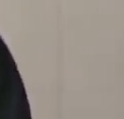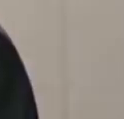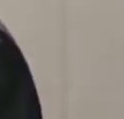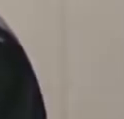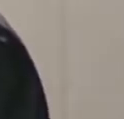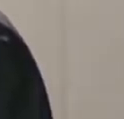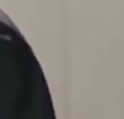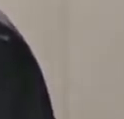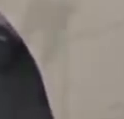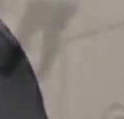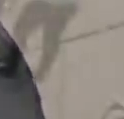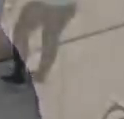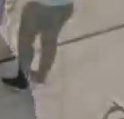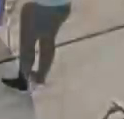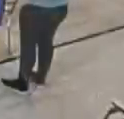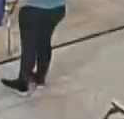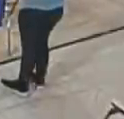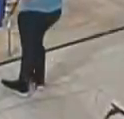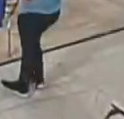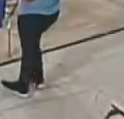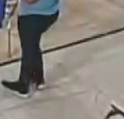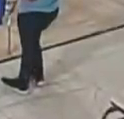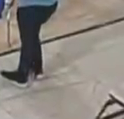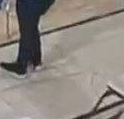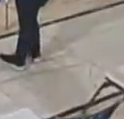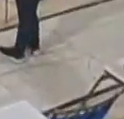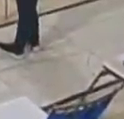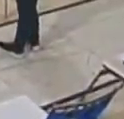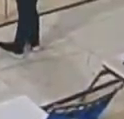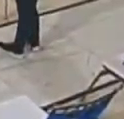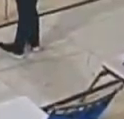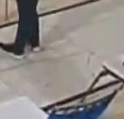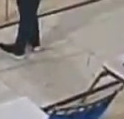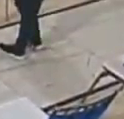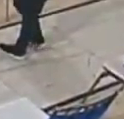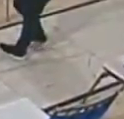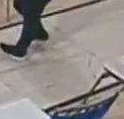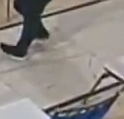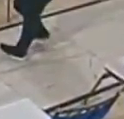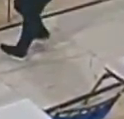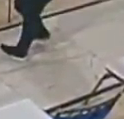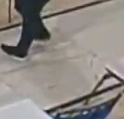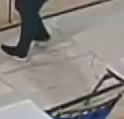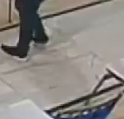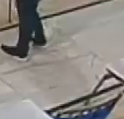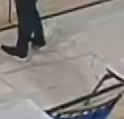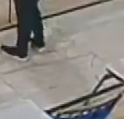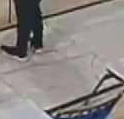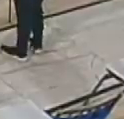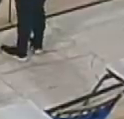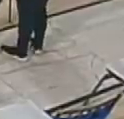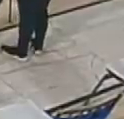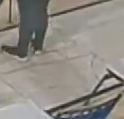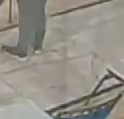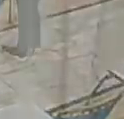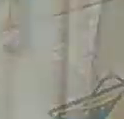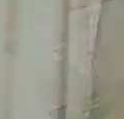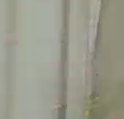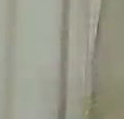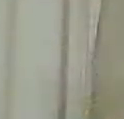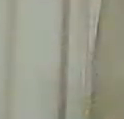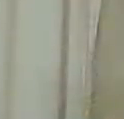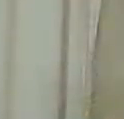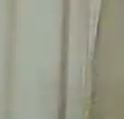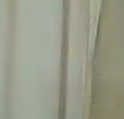desarrolla esta agenda de trabajo de la instalación del consejo presidencial del gobierno popular de la clase obrera que lidera el presidente de la